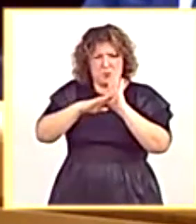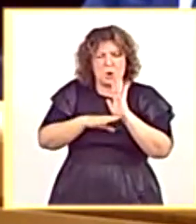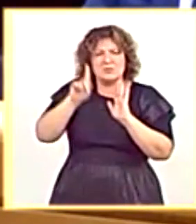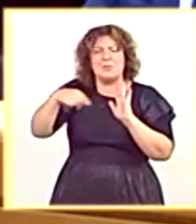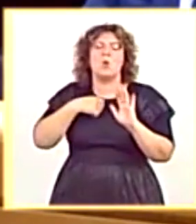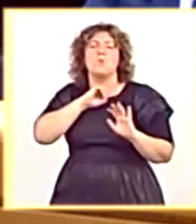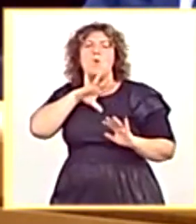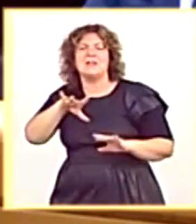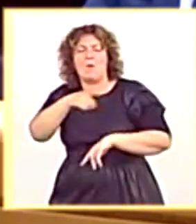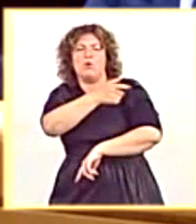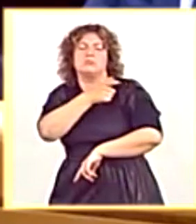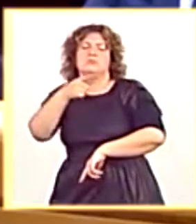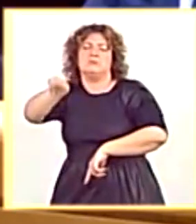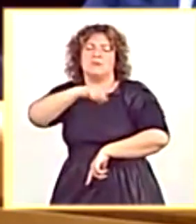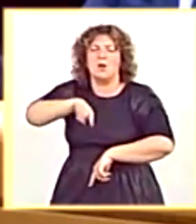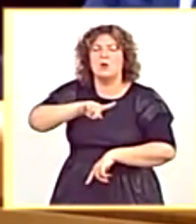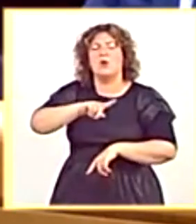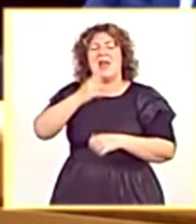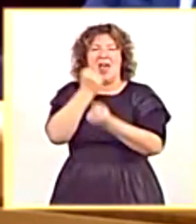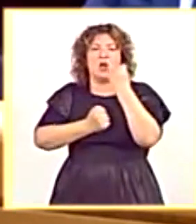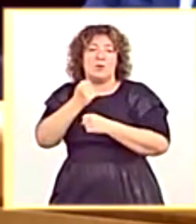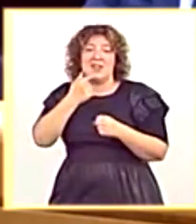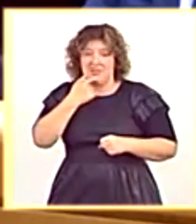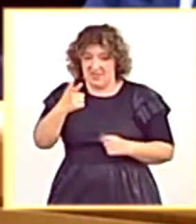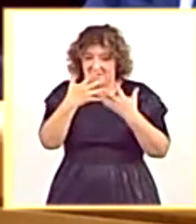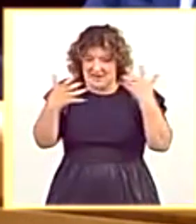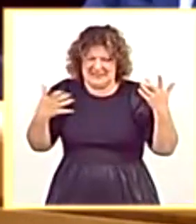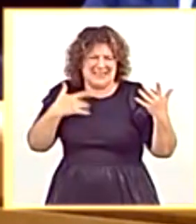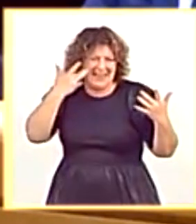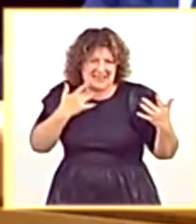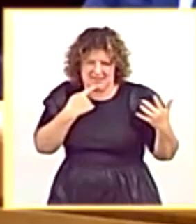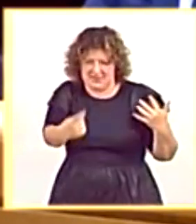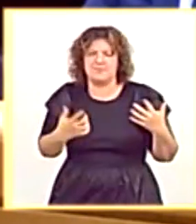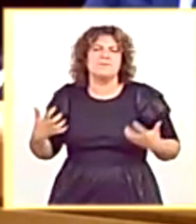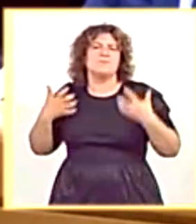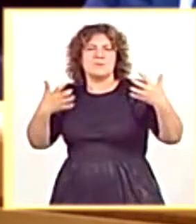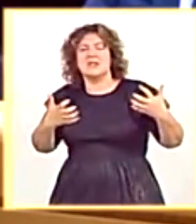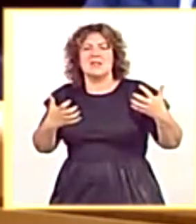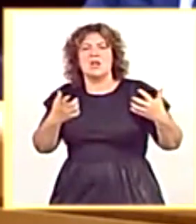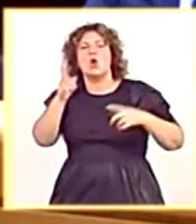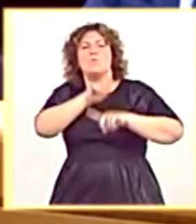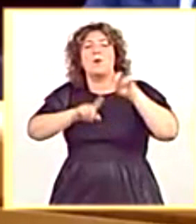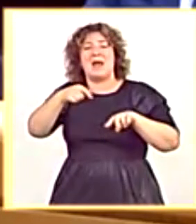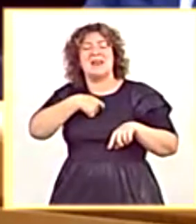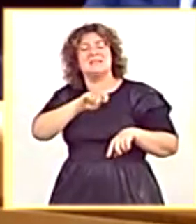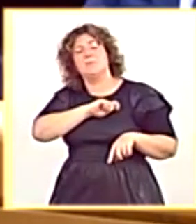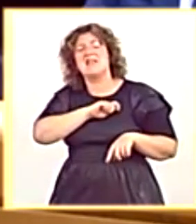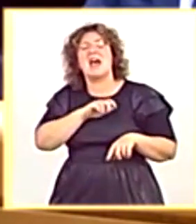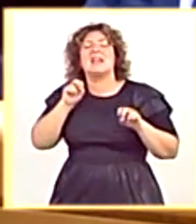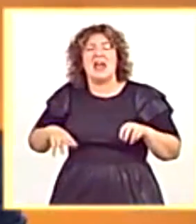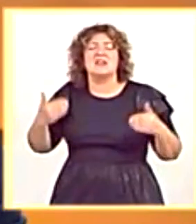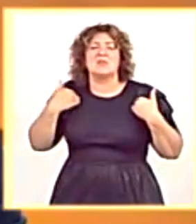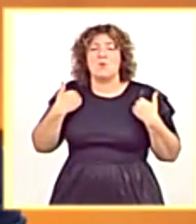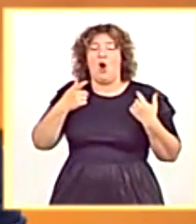los portavoces económicos de la ultraderecha decir que aquí en España, y cito textualmente y literalmente, el problema los tienen los ricos porque pagan muchos